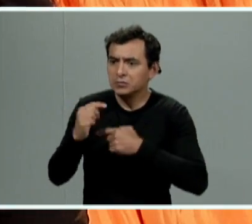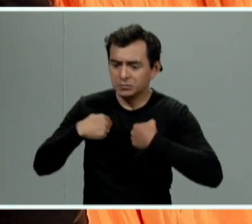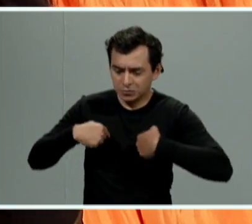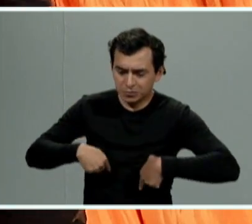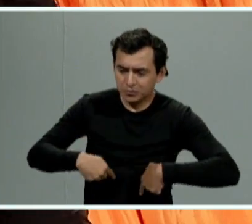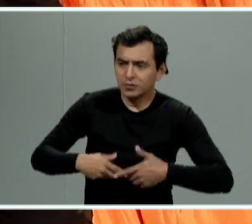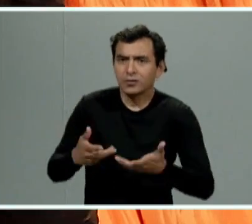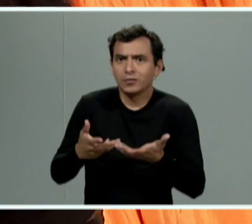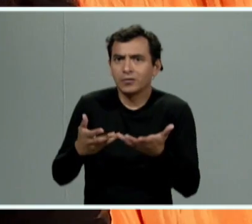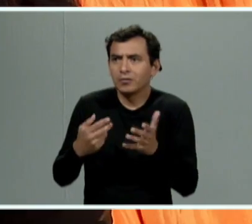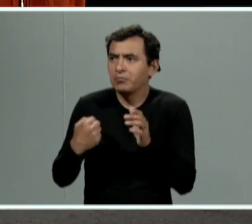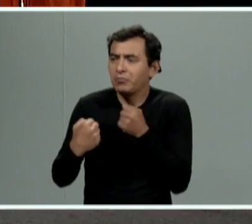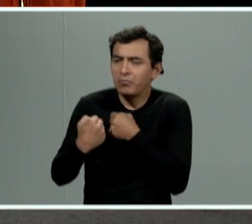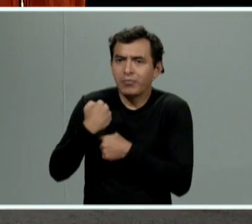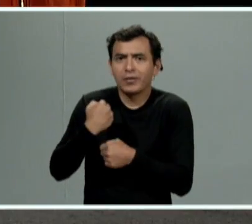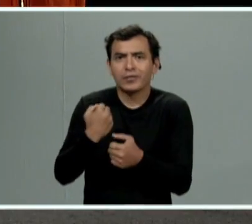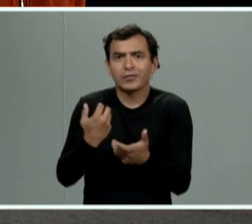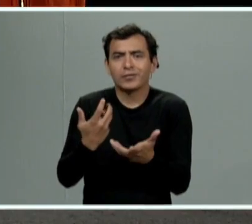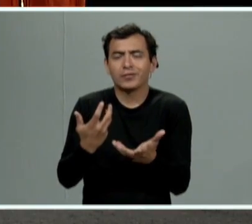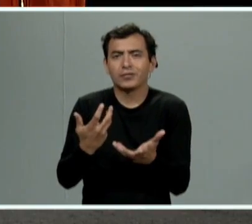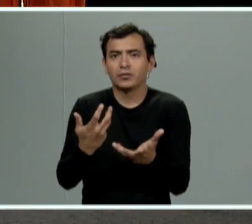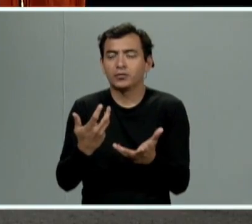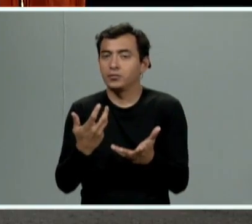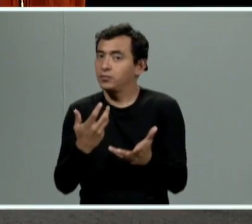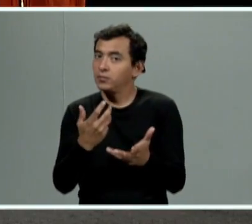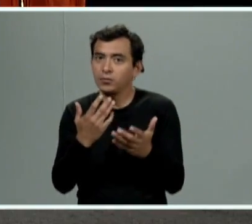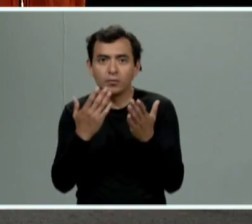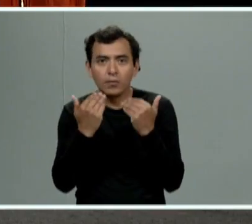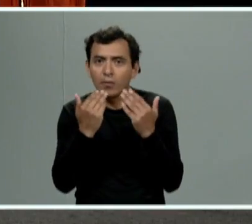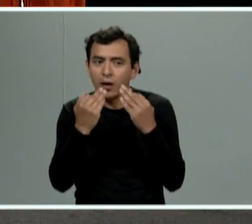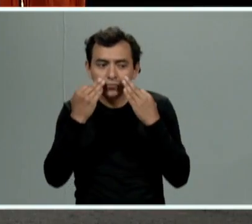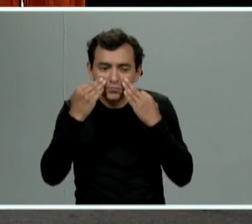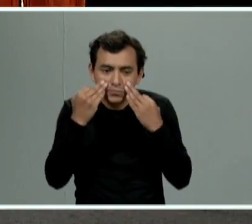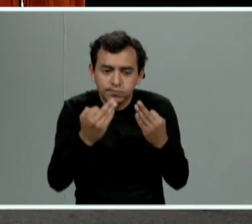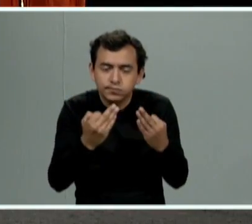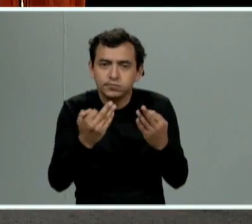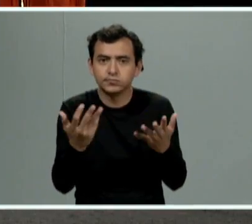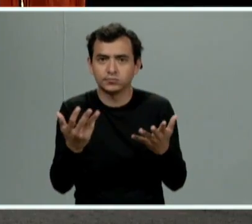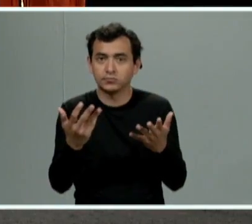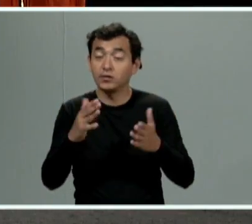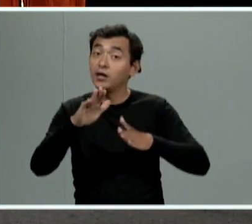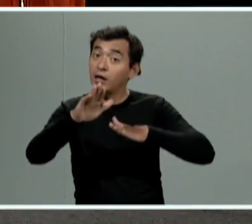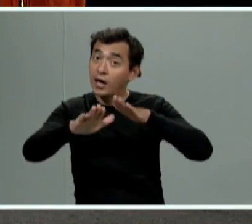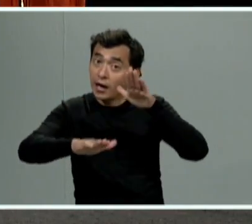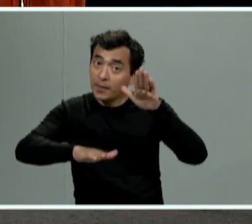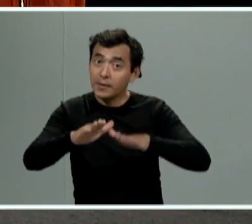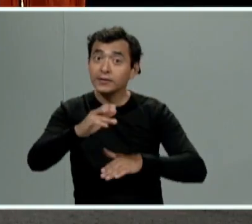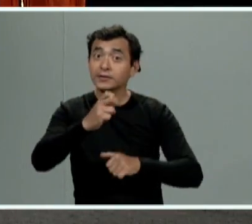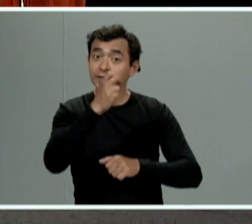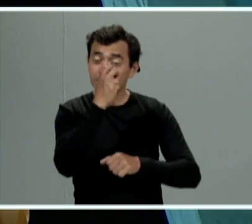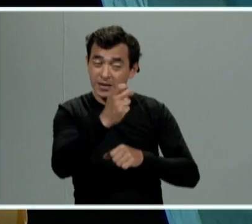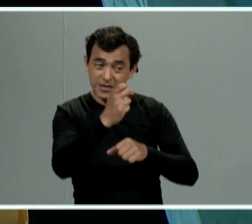es así porque como lo has precisado bueno muchas veces esa violencia física si genera hematomas